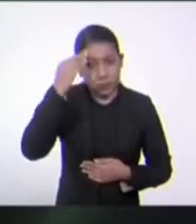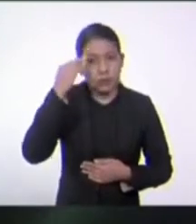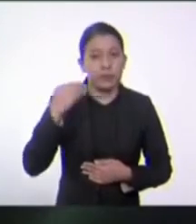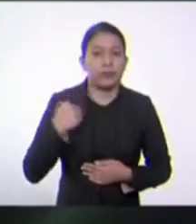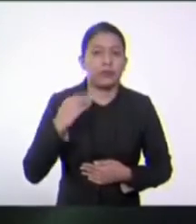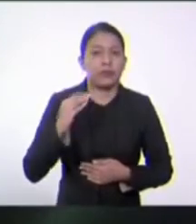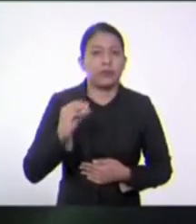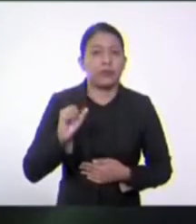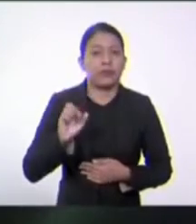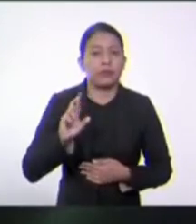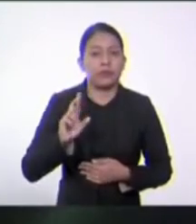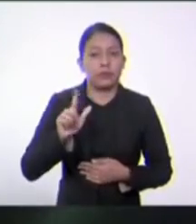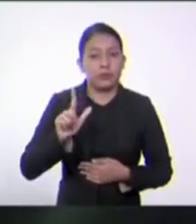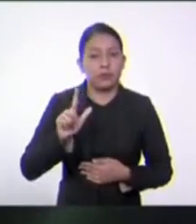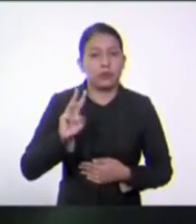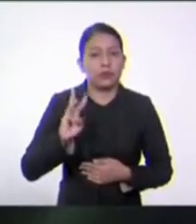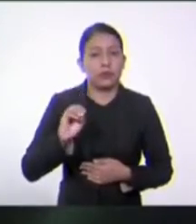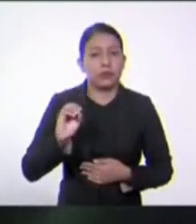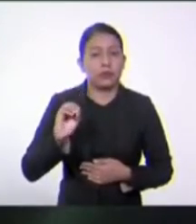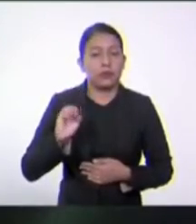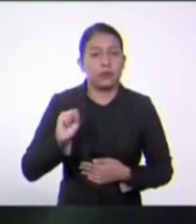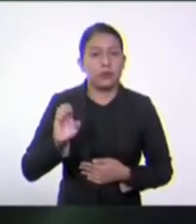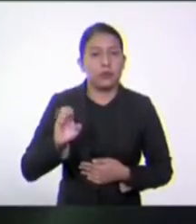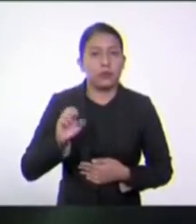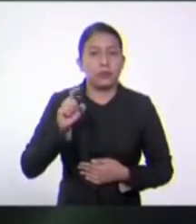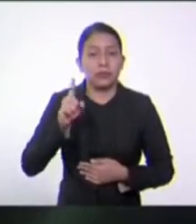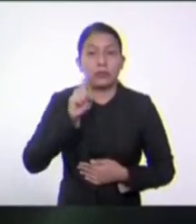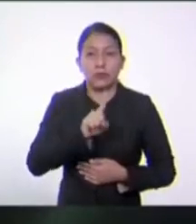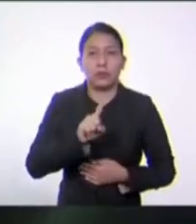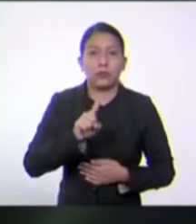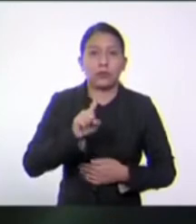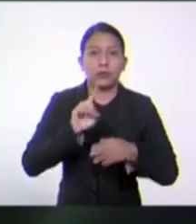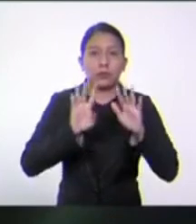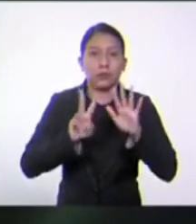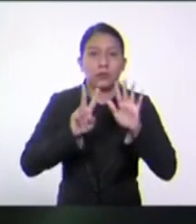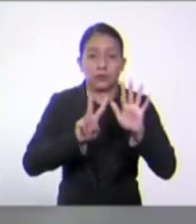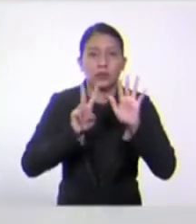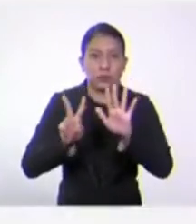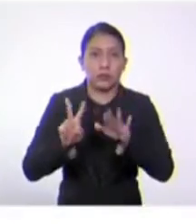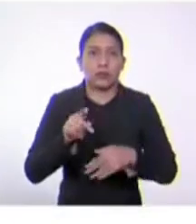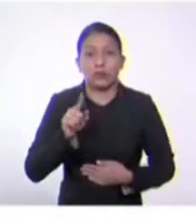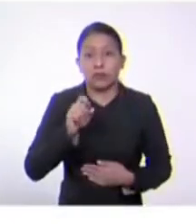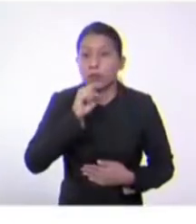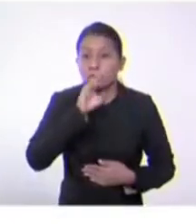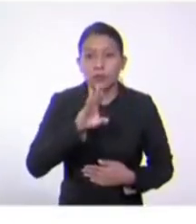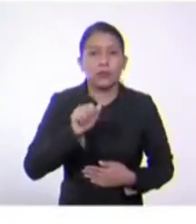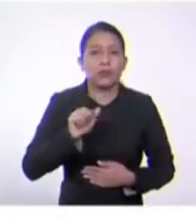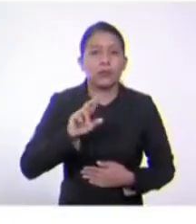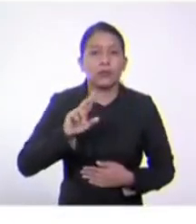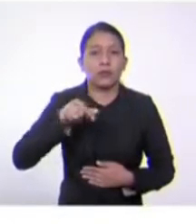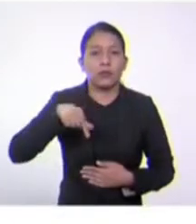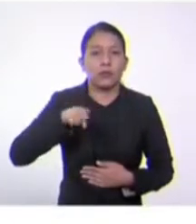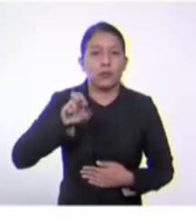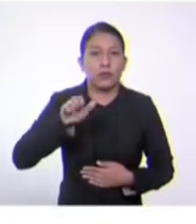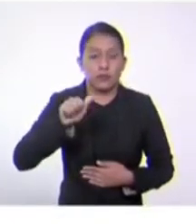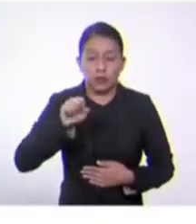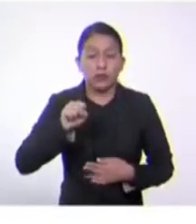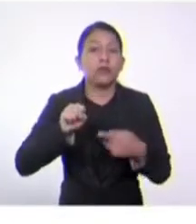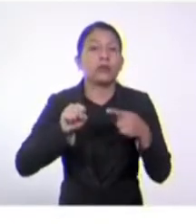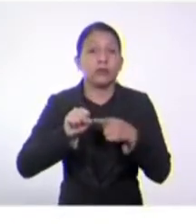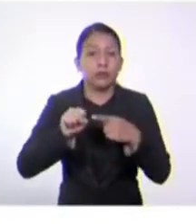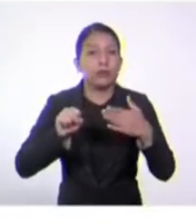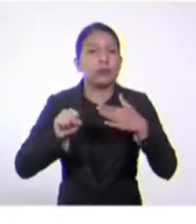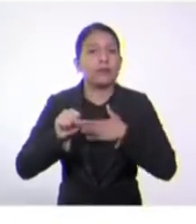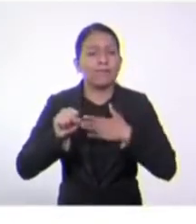Carl Wuss en 1977, implicaba que las arqueas eran una forma de vida